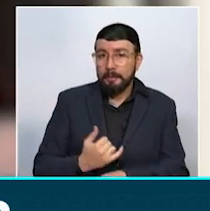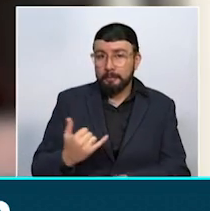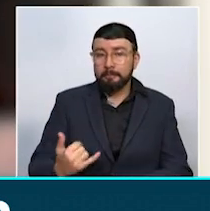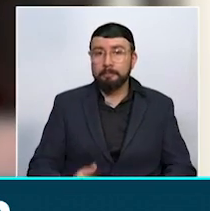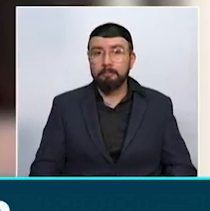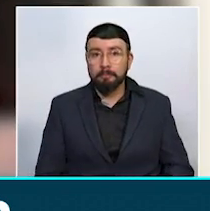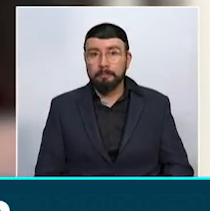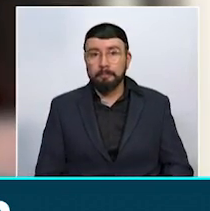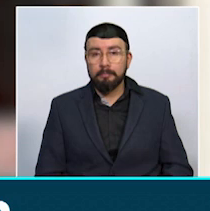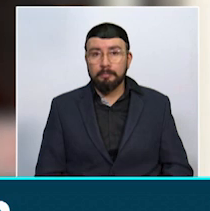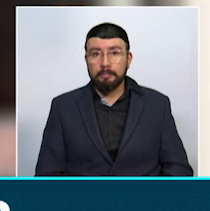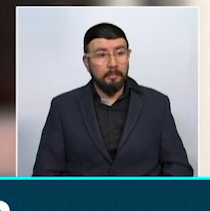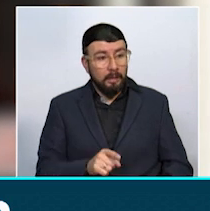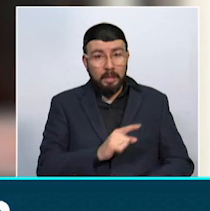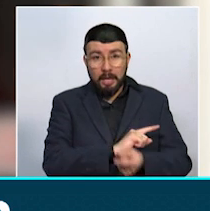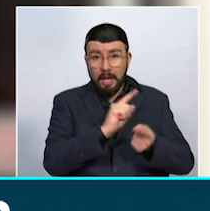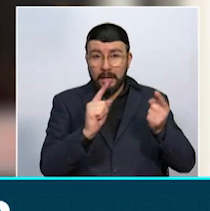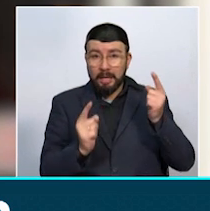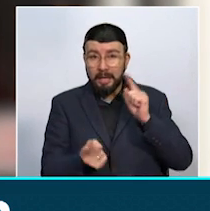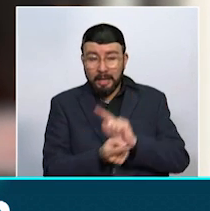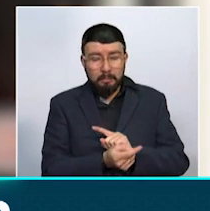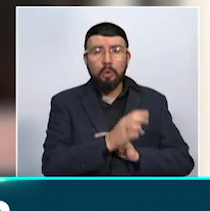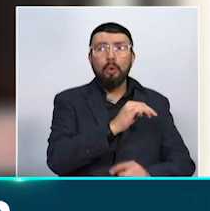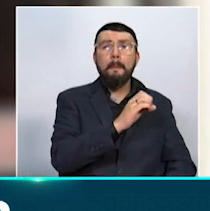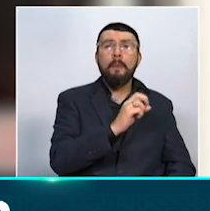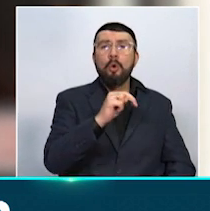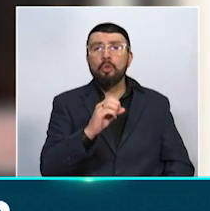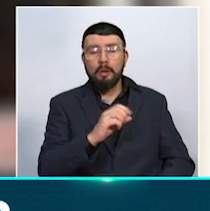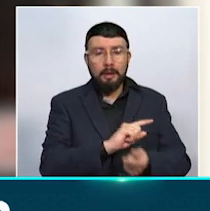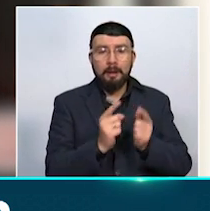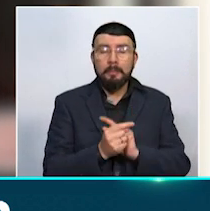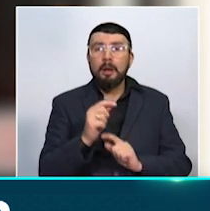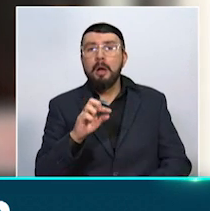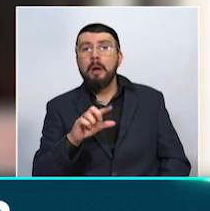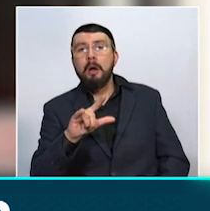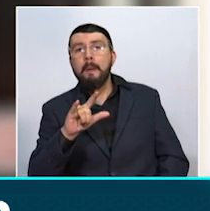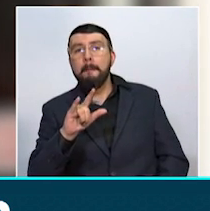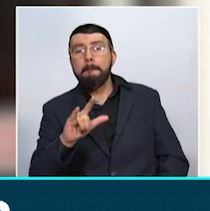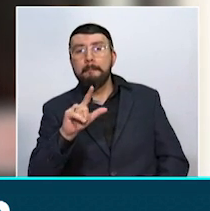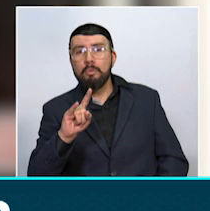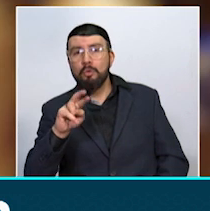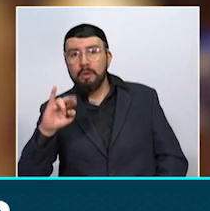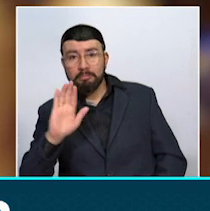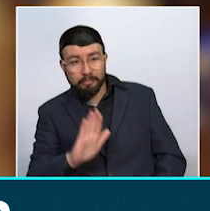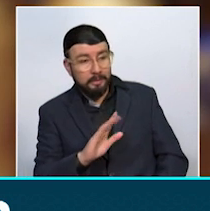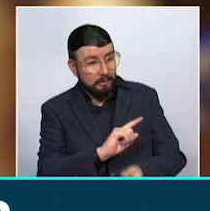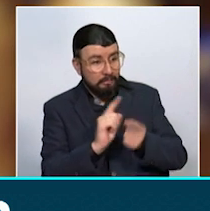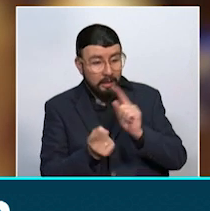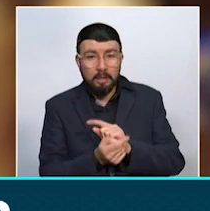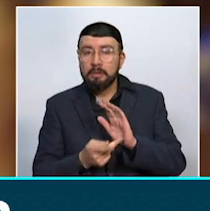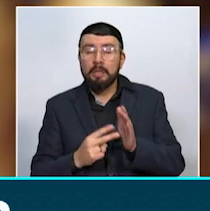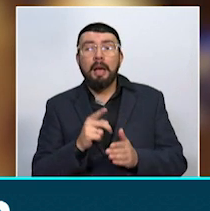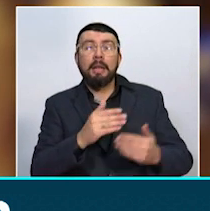lo va asumir. El cambio de monofásico a plurifásico para cervezas y gaseosa implica que de ahora en adelante serán responsables de